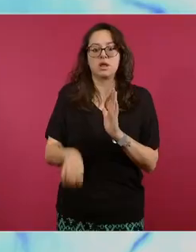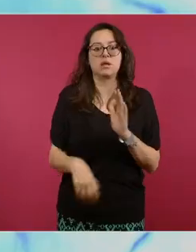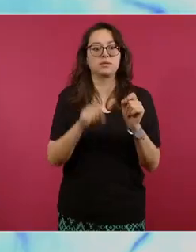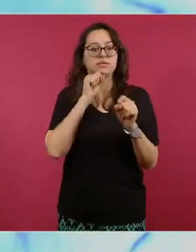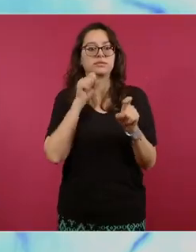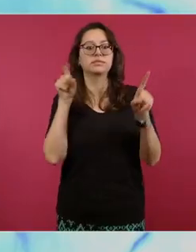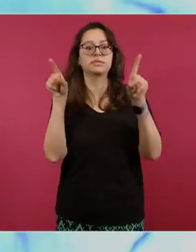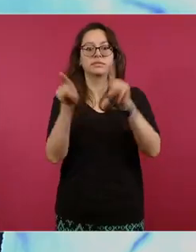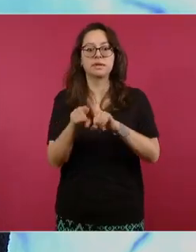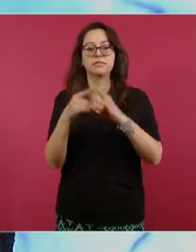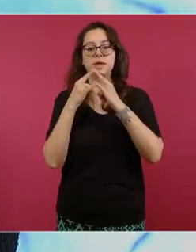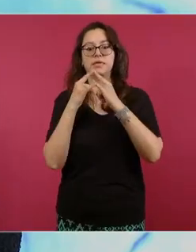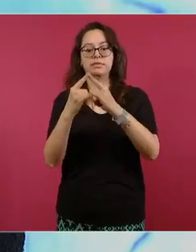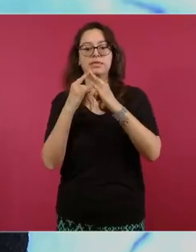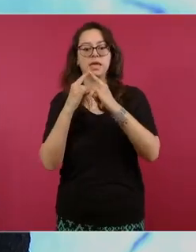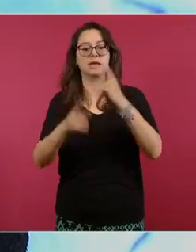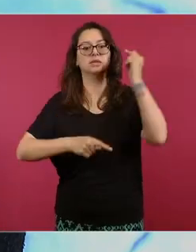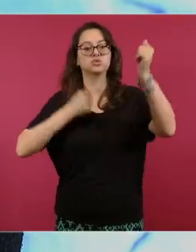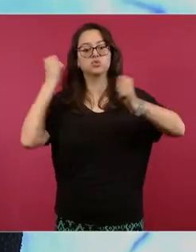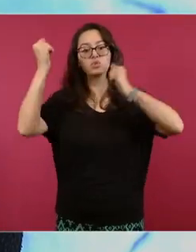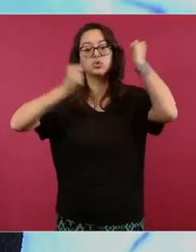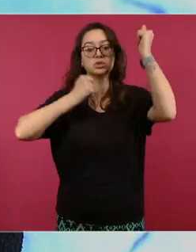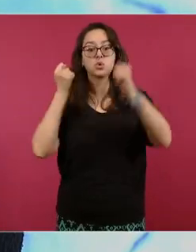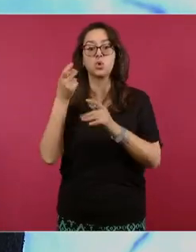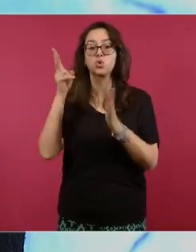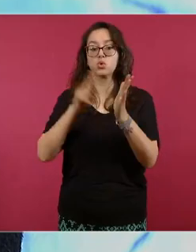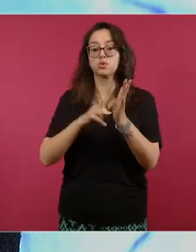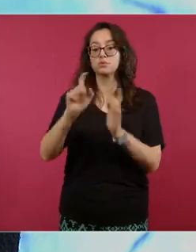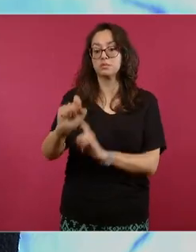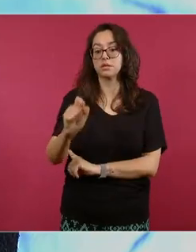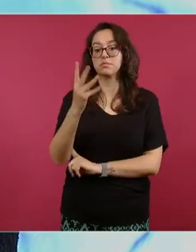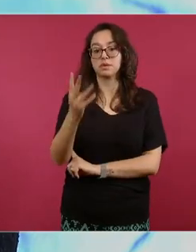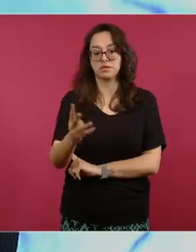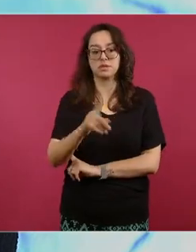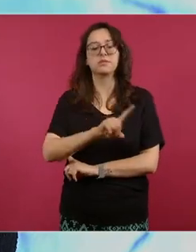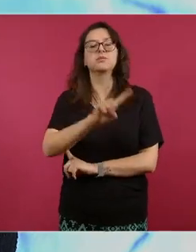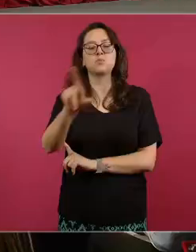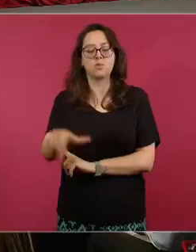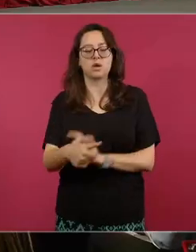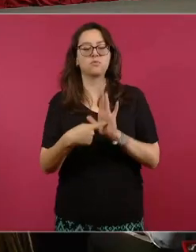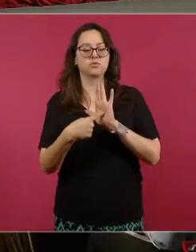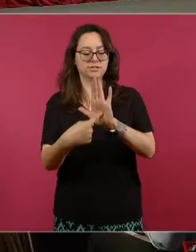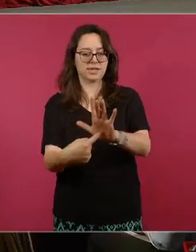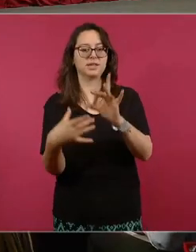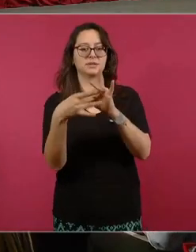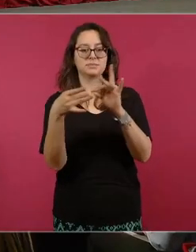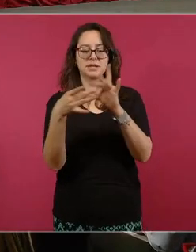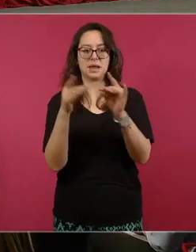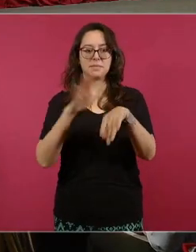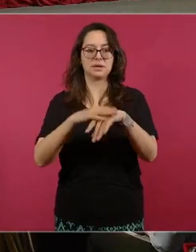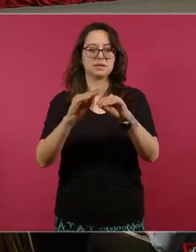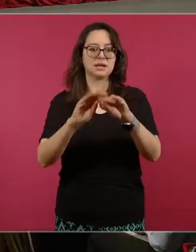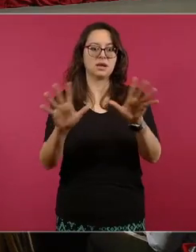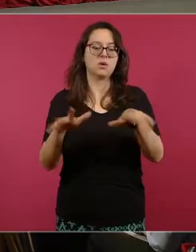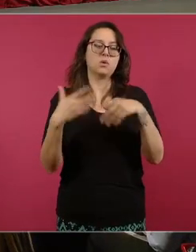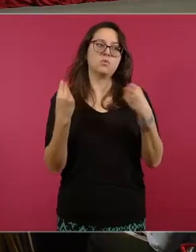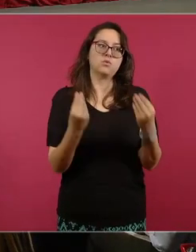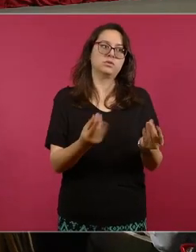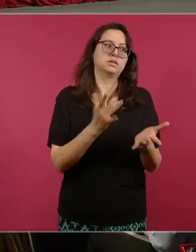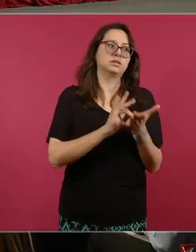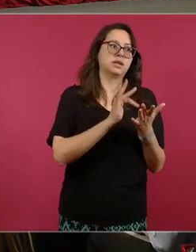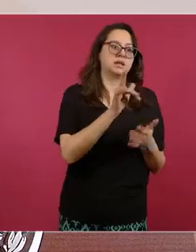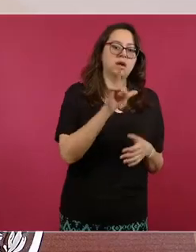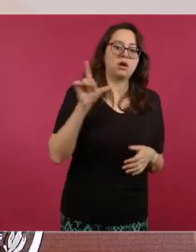Turístico 2024, que ya será mencionado en unos momentos y que gracias al apoyo del gobierno de México,